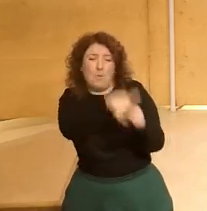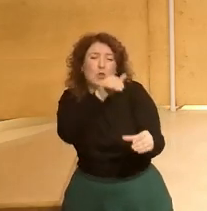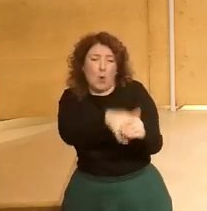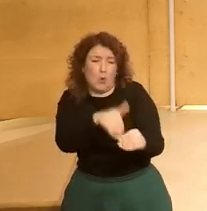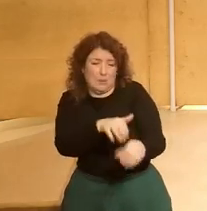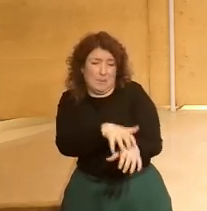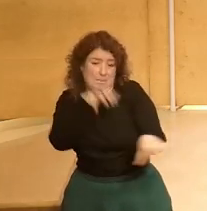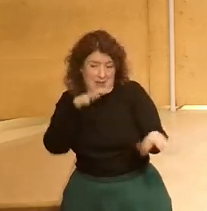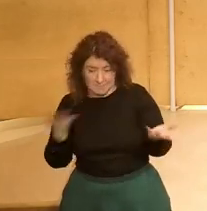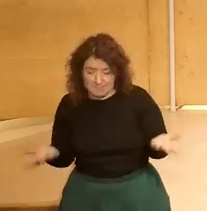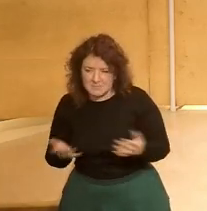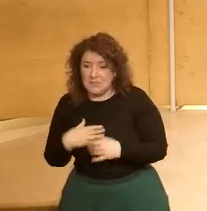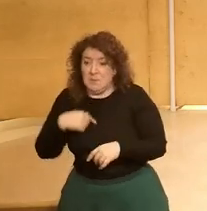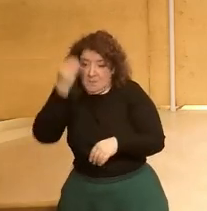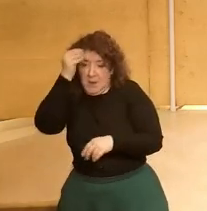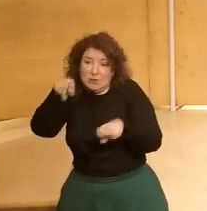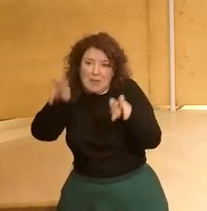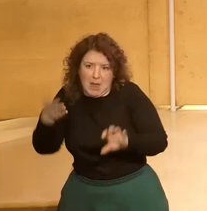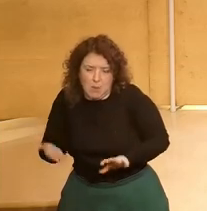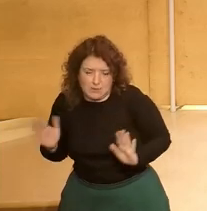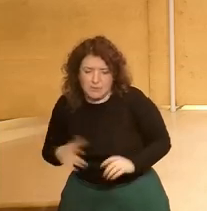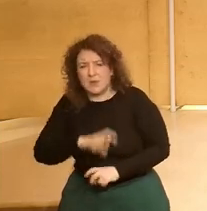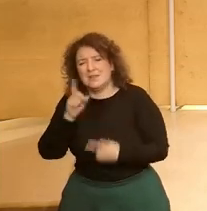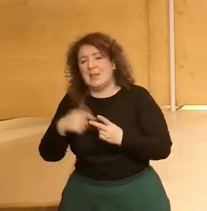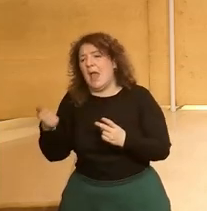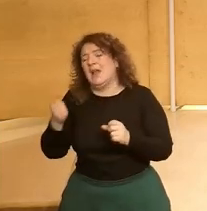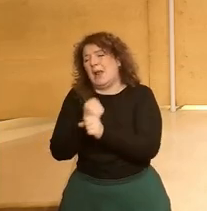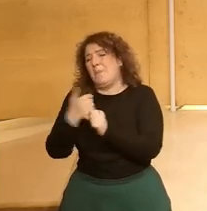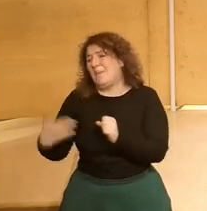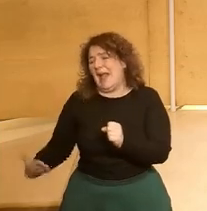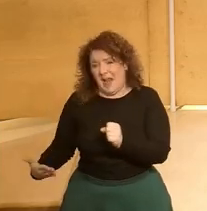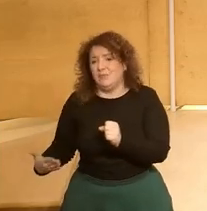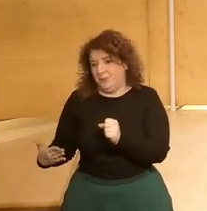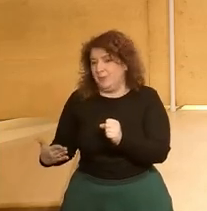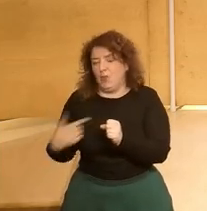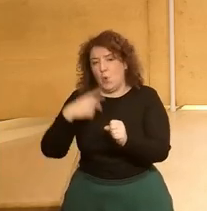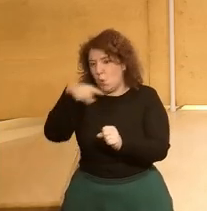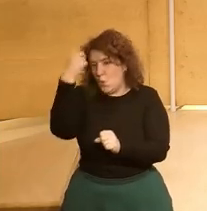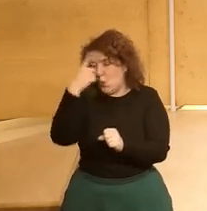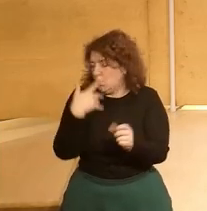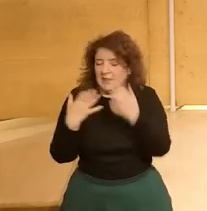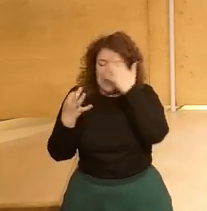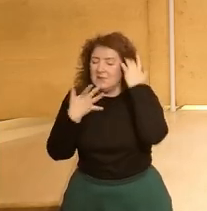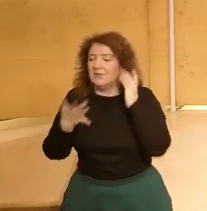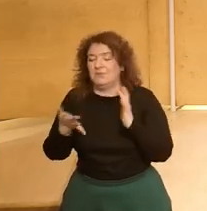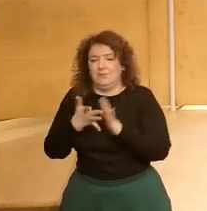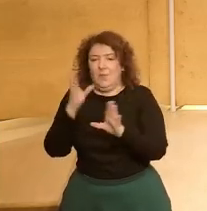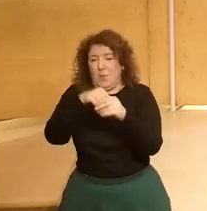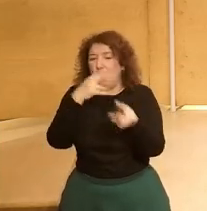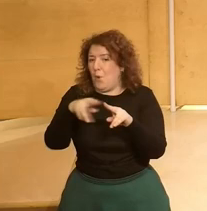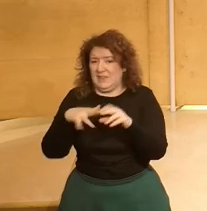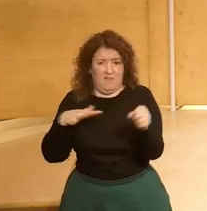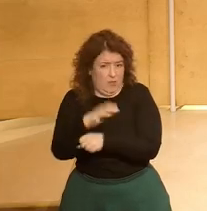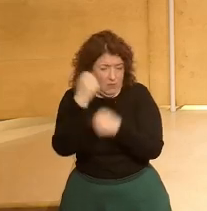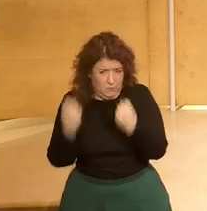eso es un tema y luego también la precariedad trae una serie de elementos de la cultura política porque la inestabilidad es uno pero luego también